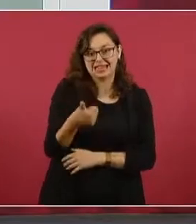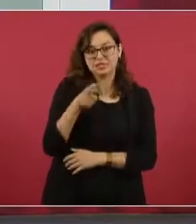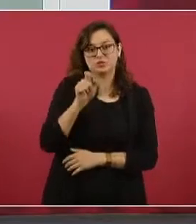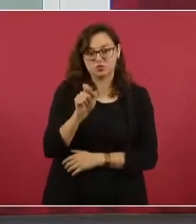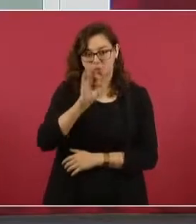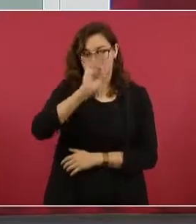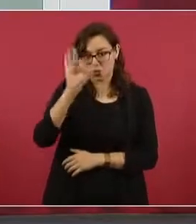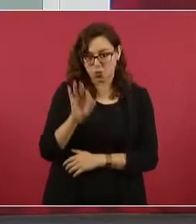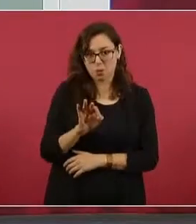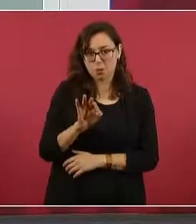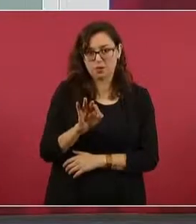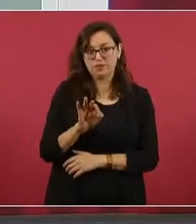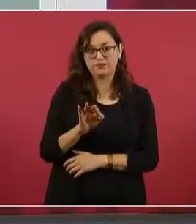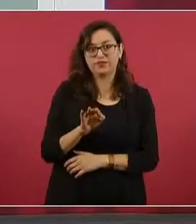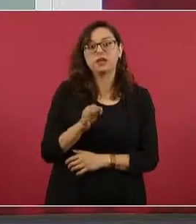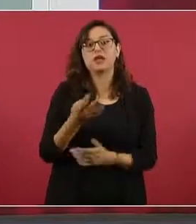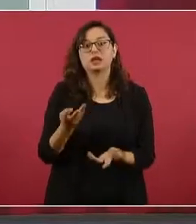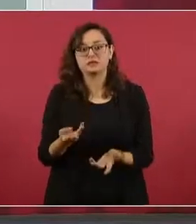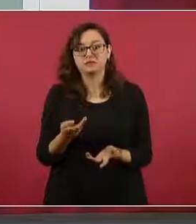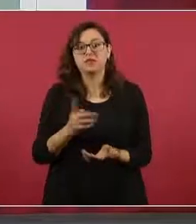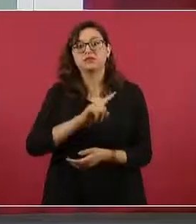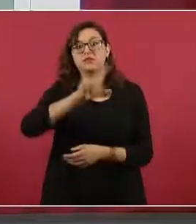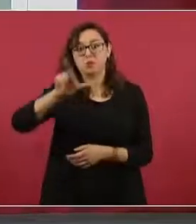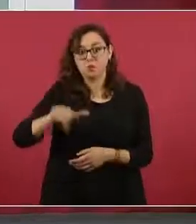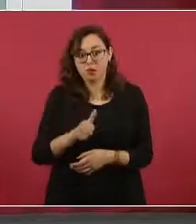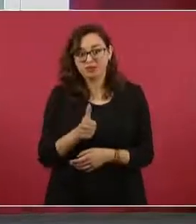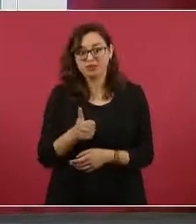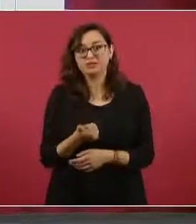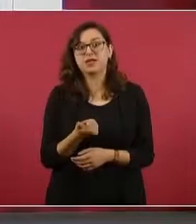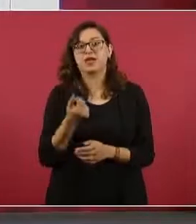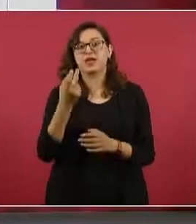Del 19 al 20, 3.9.